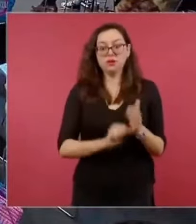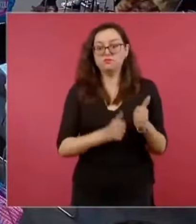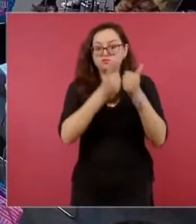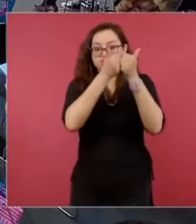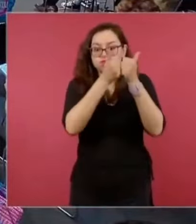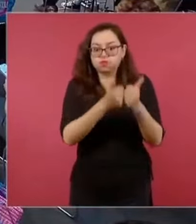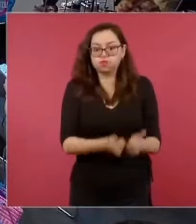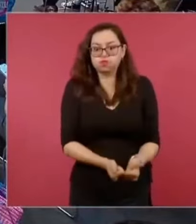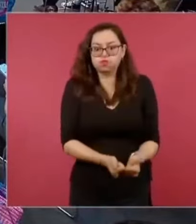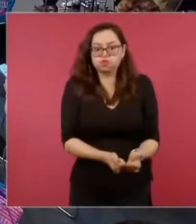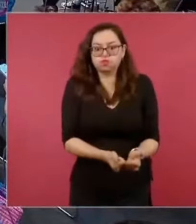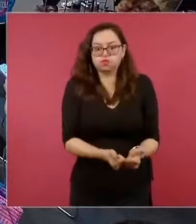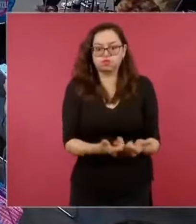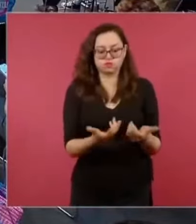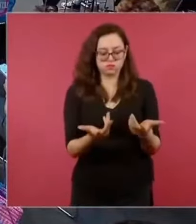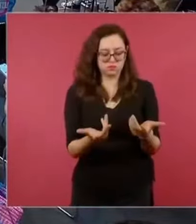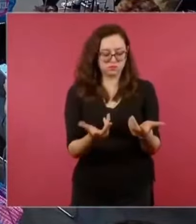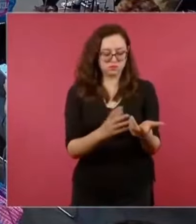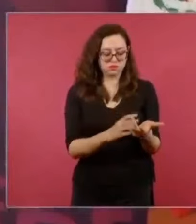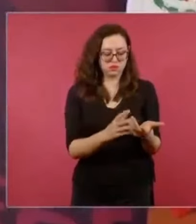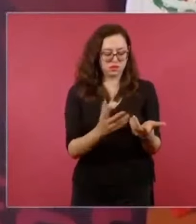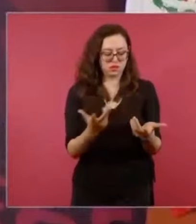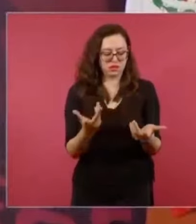en plena Revolución Mexicana.